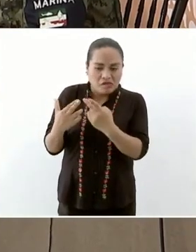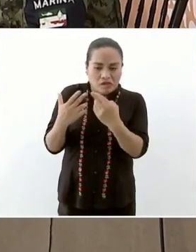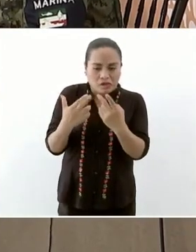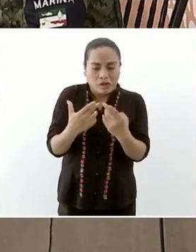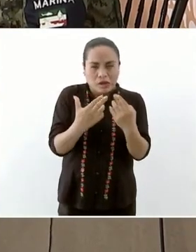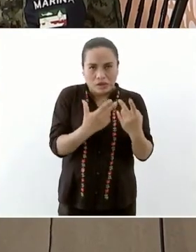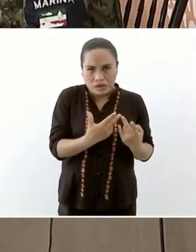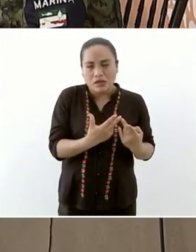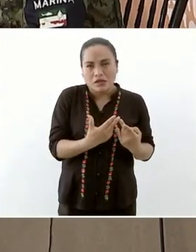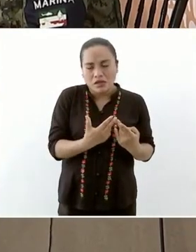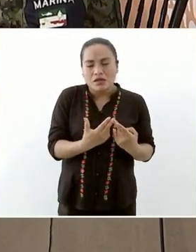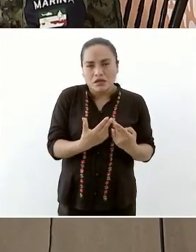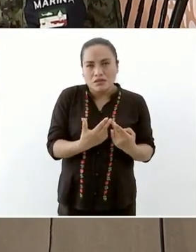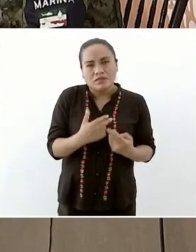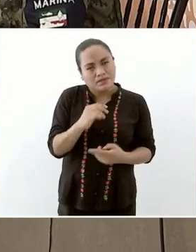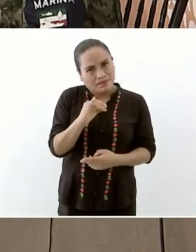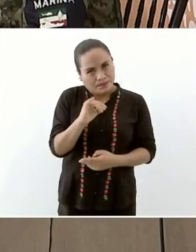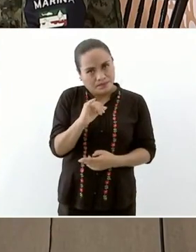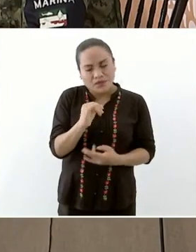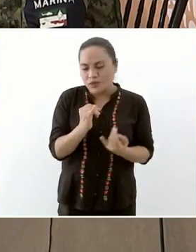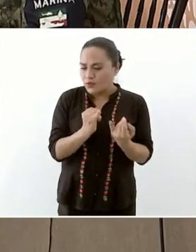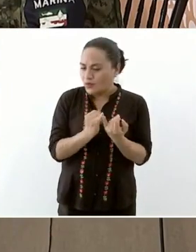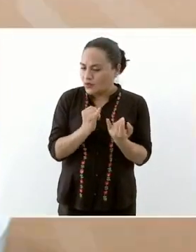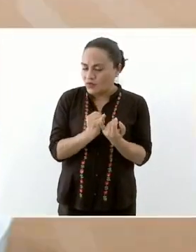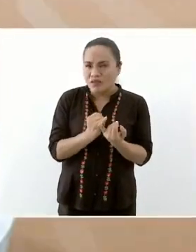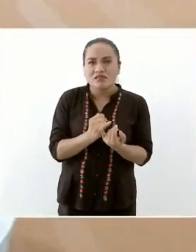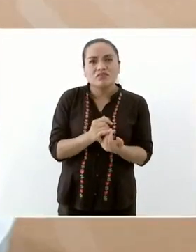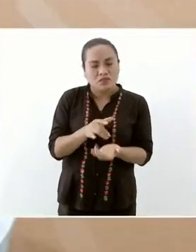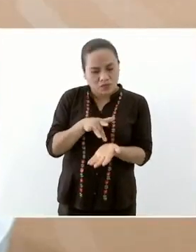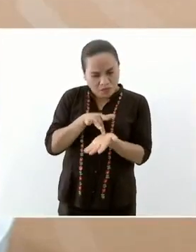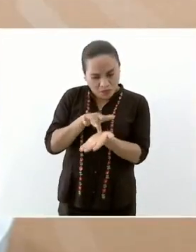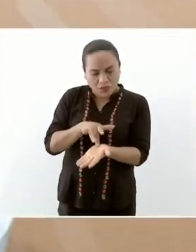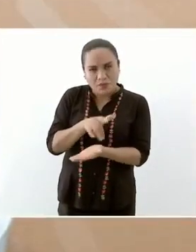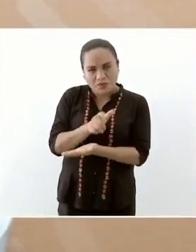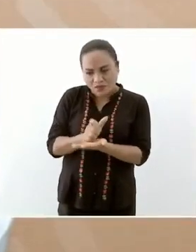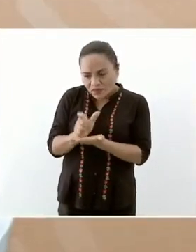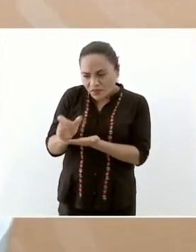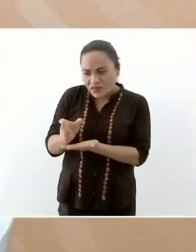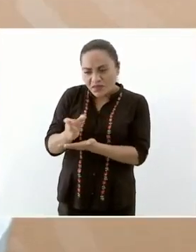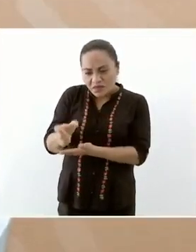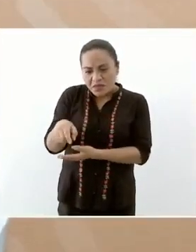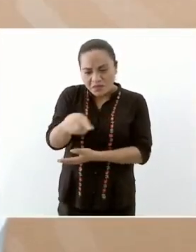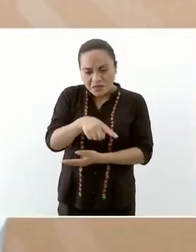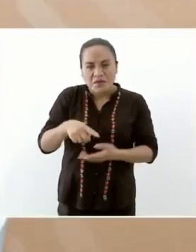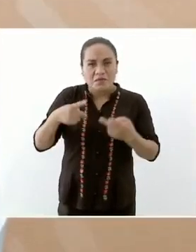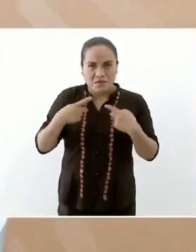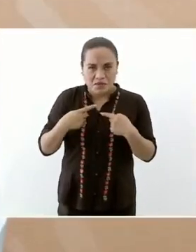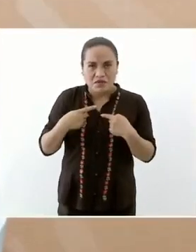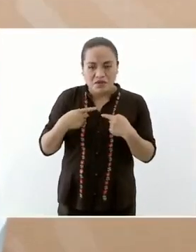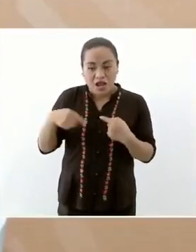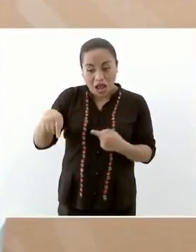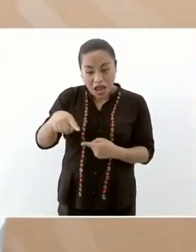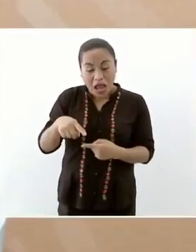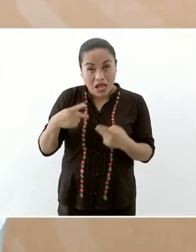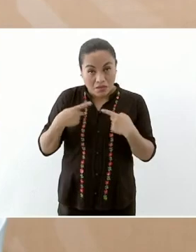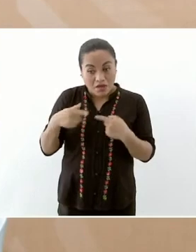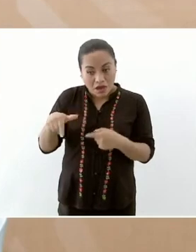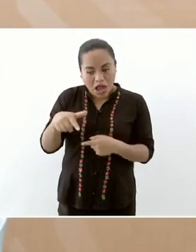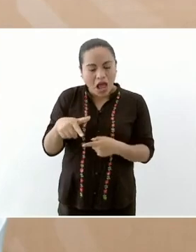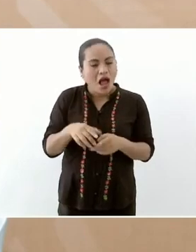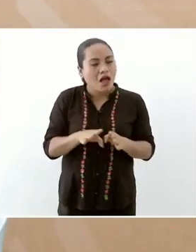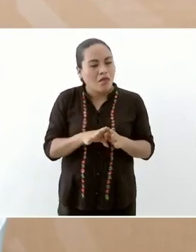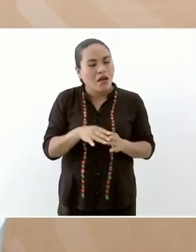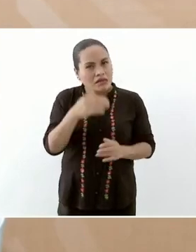van a recibir su apoyo ahí también va a ser la comunidad la que va a participar